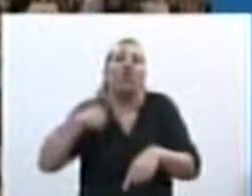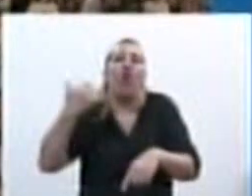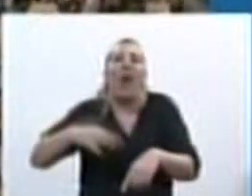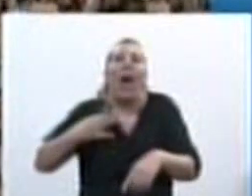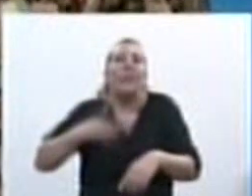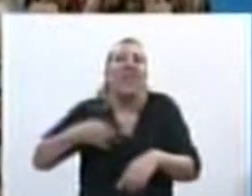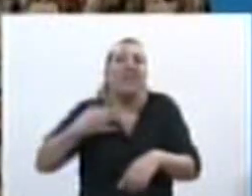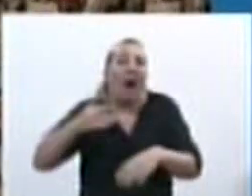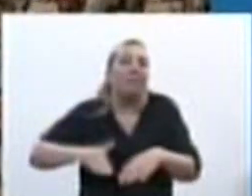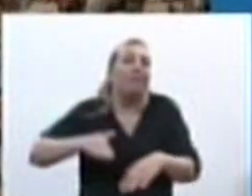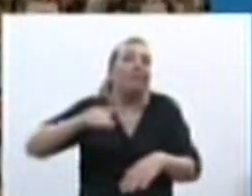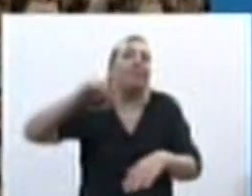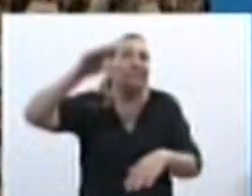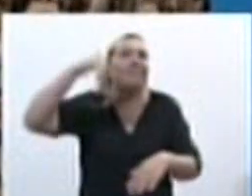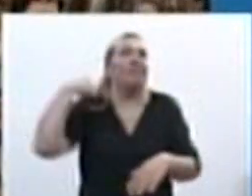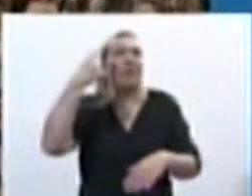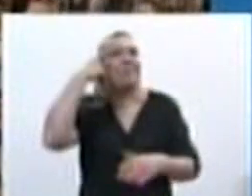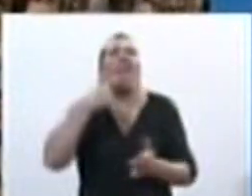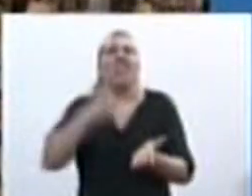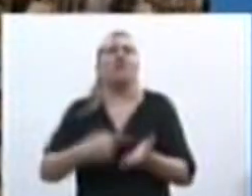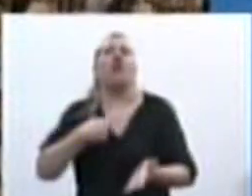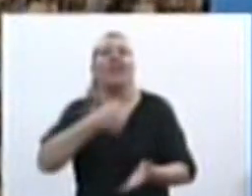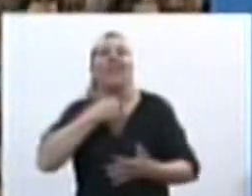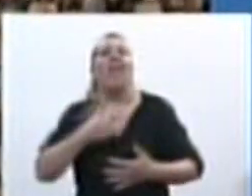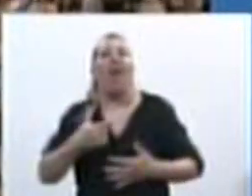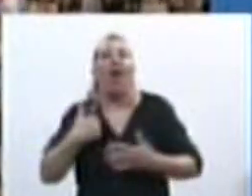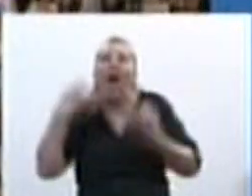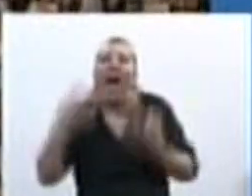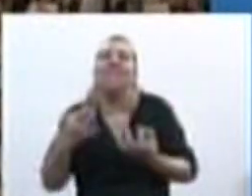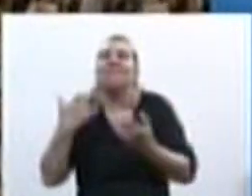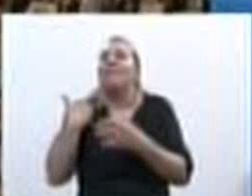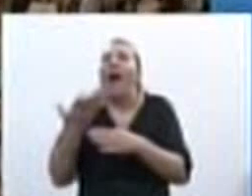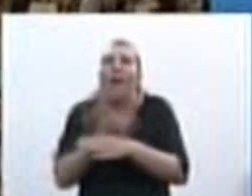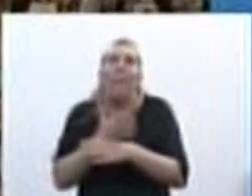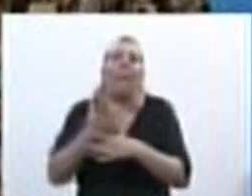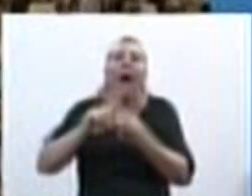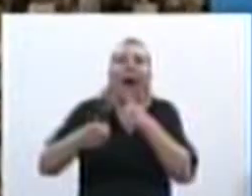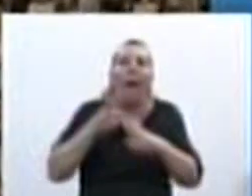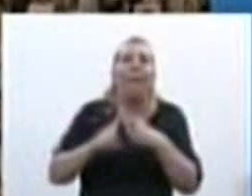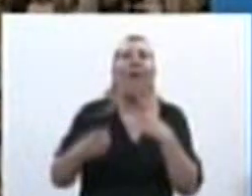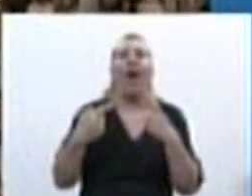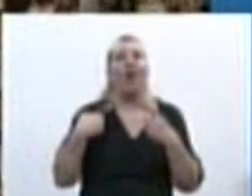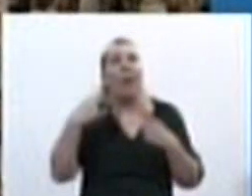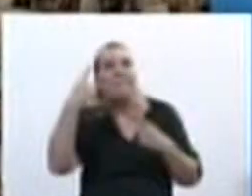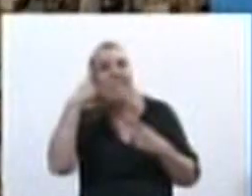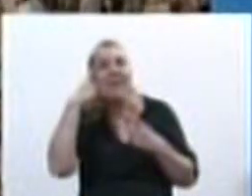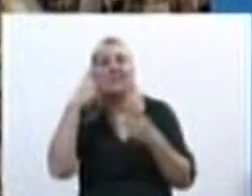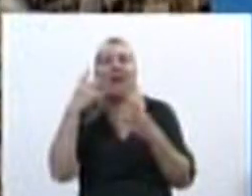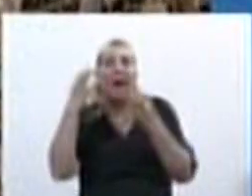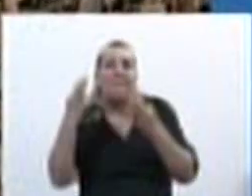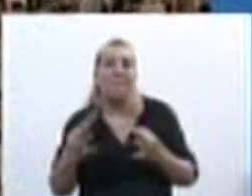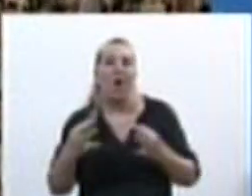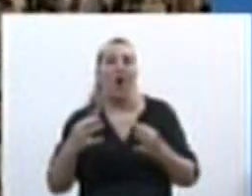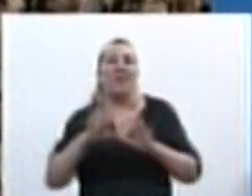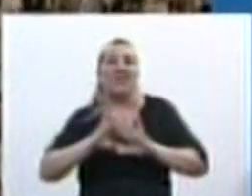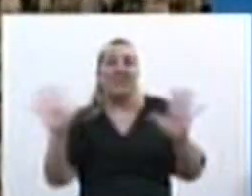hay un momento en el cual tomamos esa decisión la programamos la pensamos lo concebimos y hay un momento en nuestras